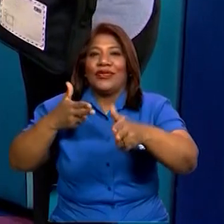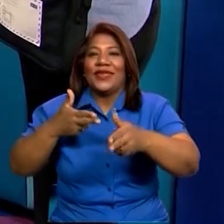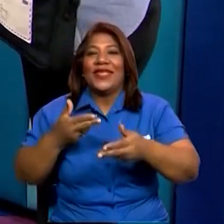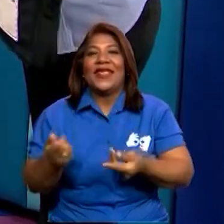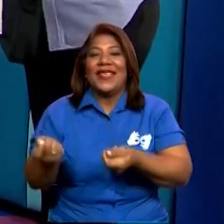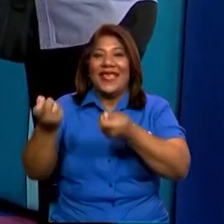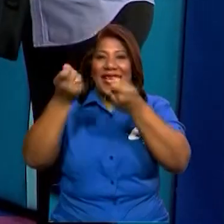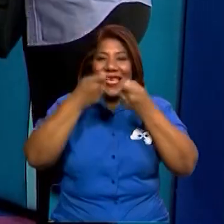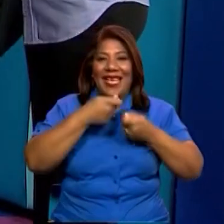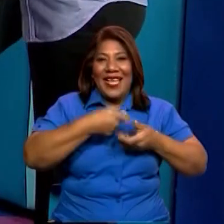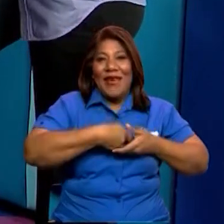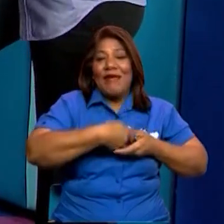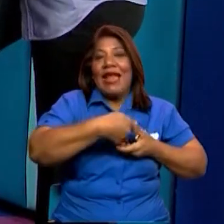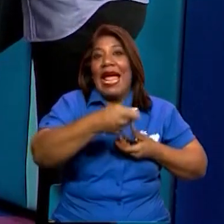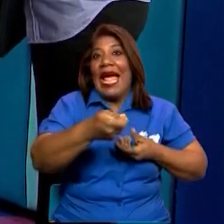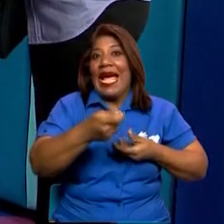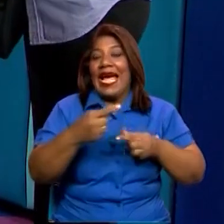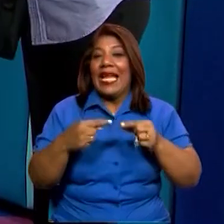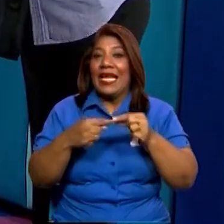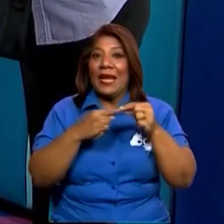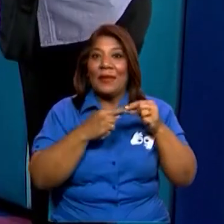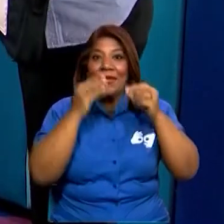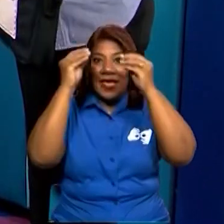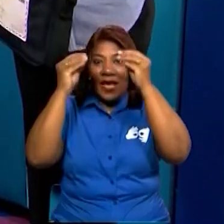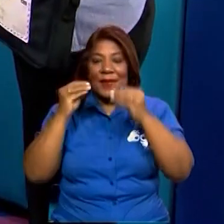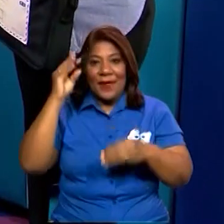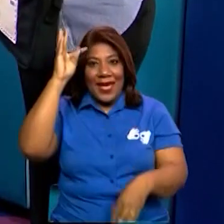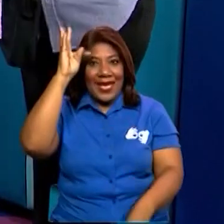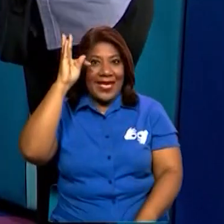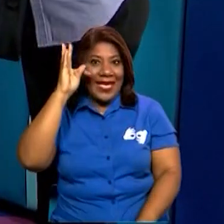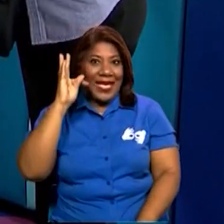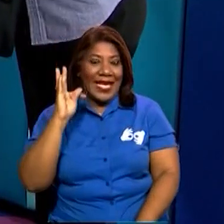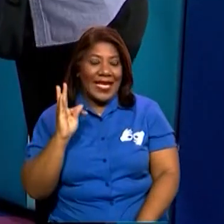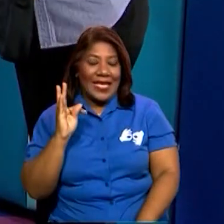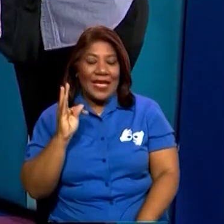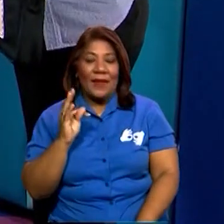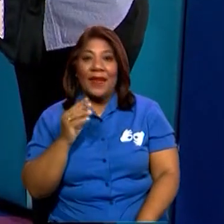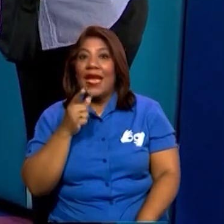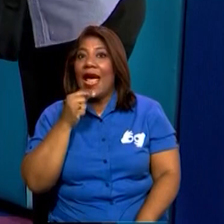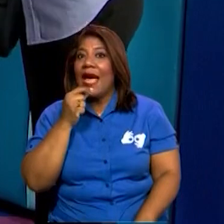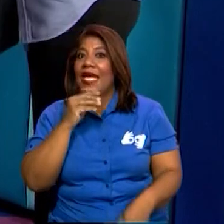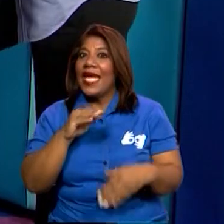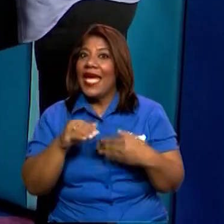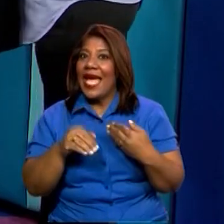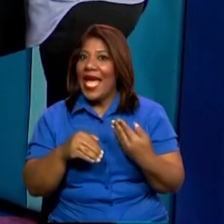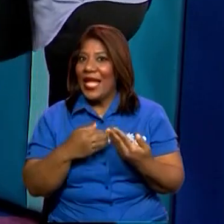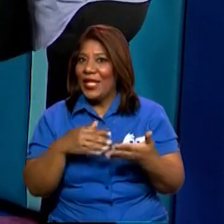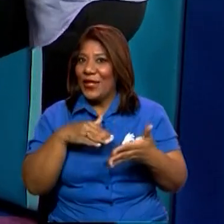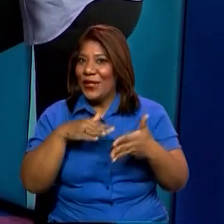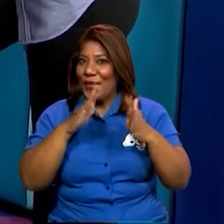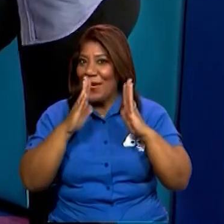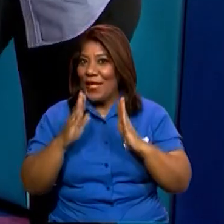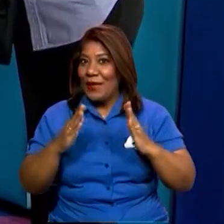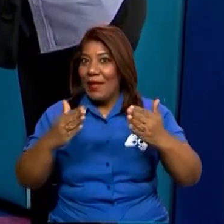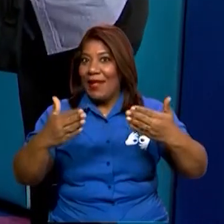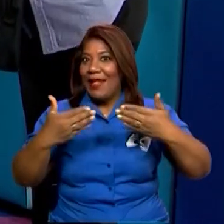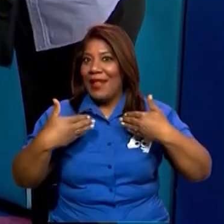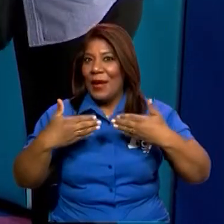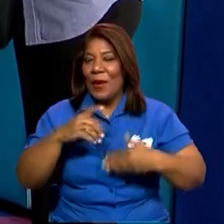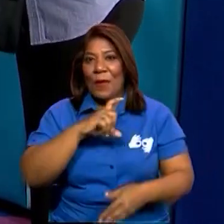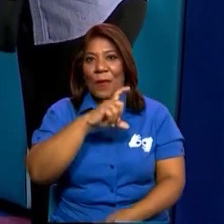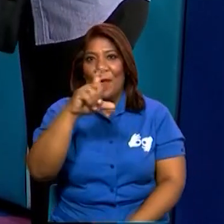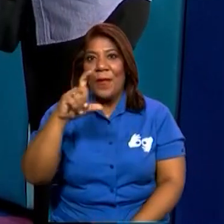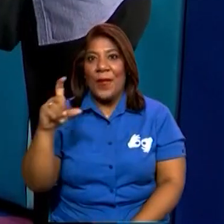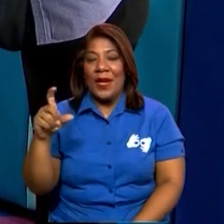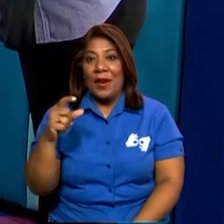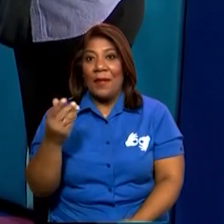muy especial, maestra Tamara, que nos han mandado. Y para todos los niños de Panamá. Así que vamos a